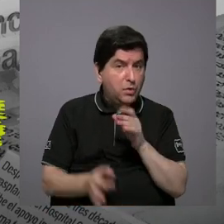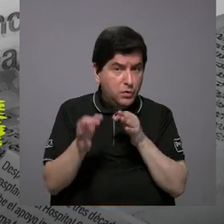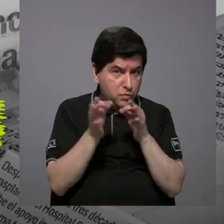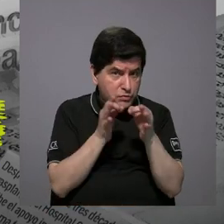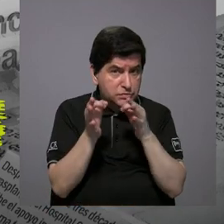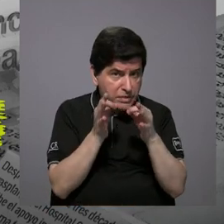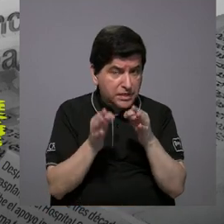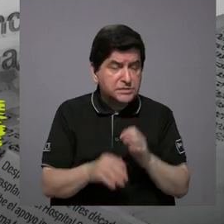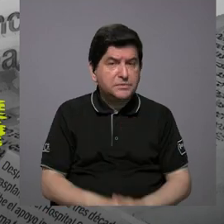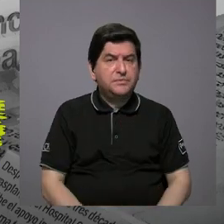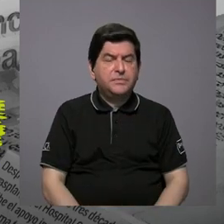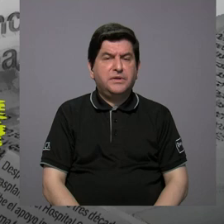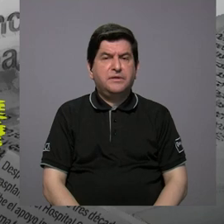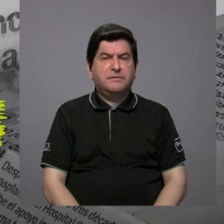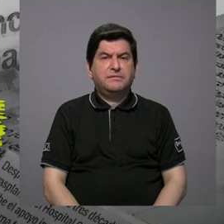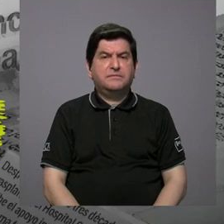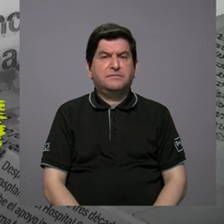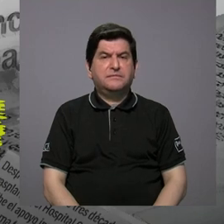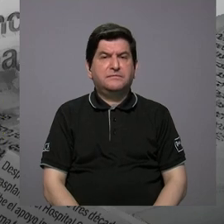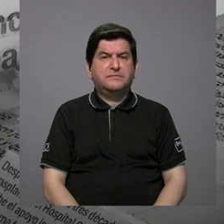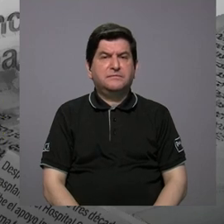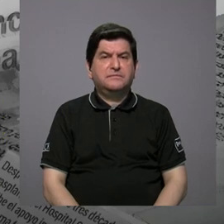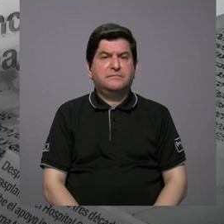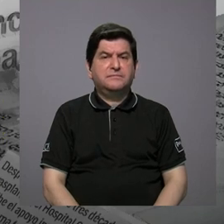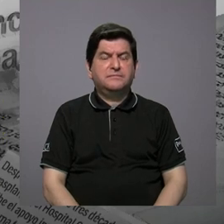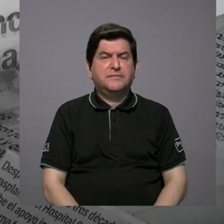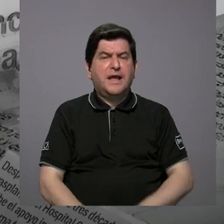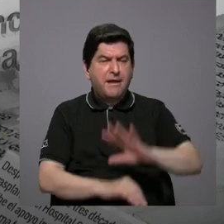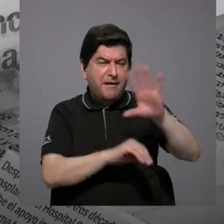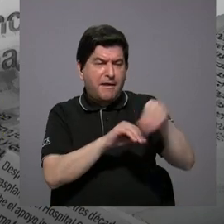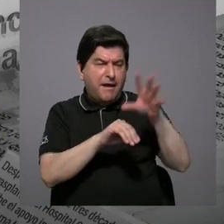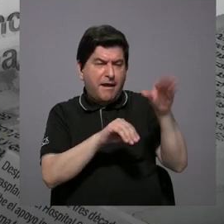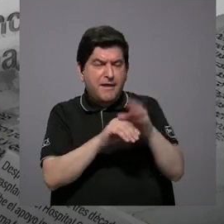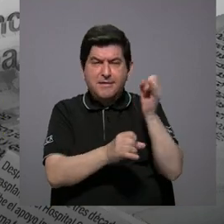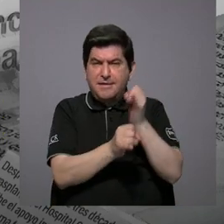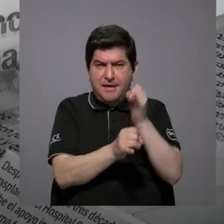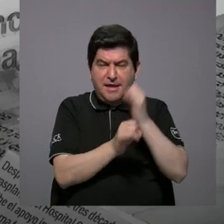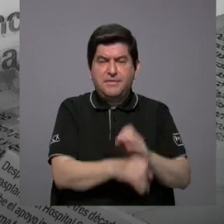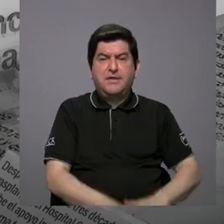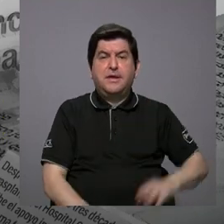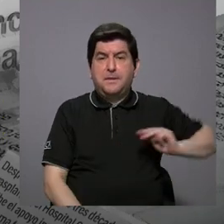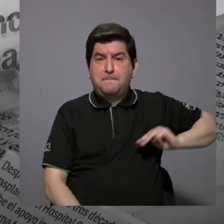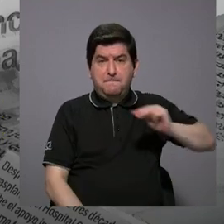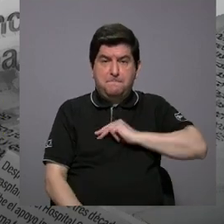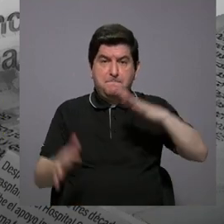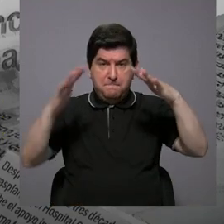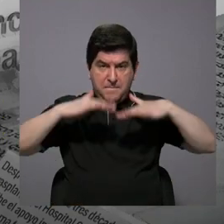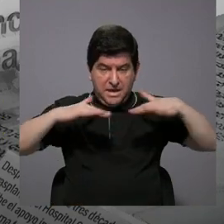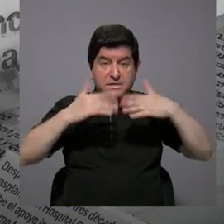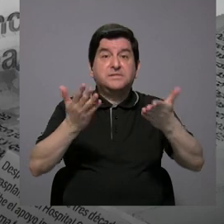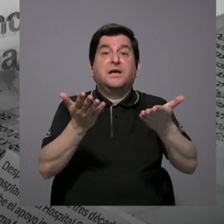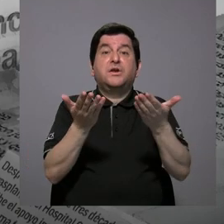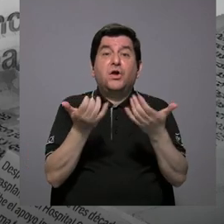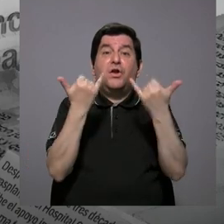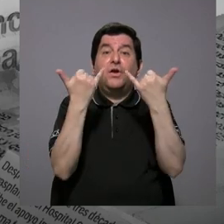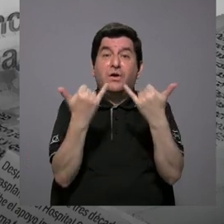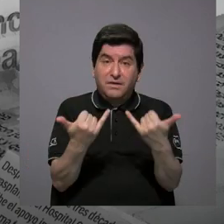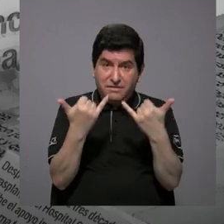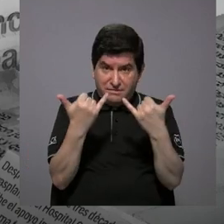usted nos está diciendo. ¿Incluir a más entidades como el MINAE? Porque lo que quieren es una